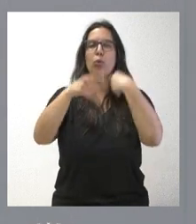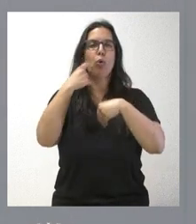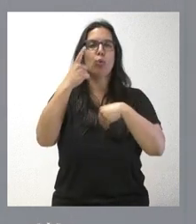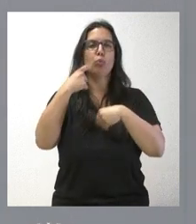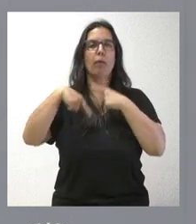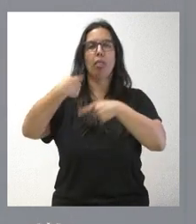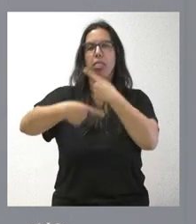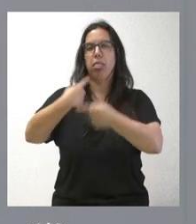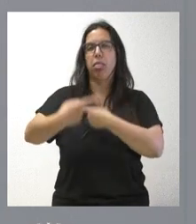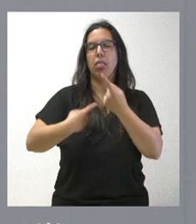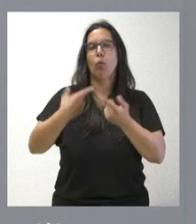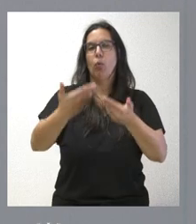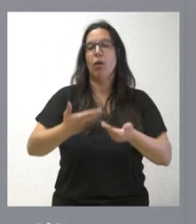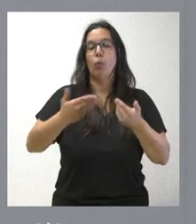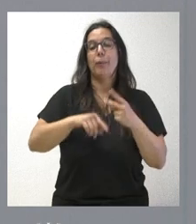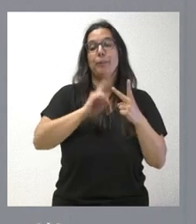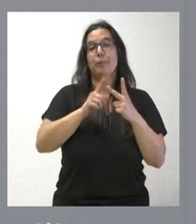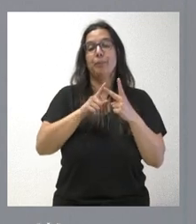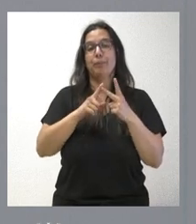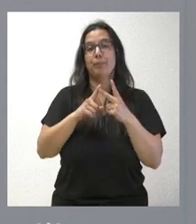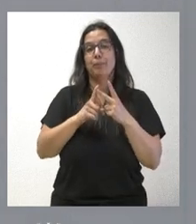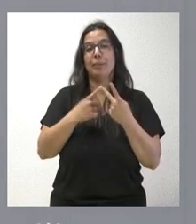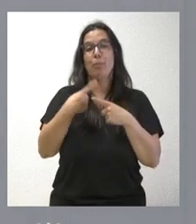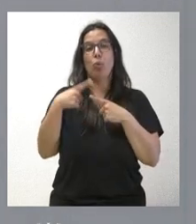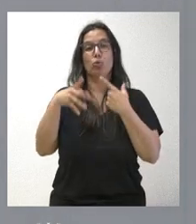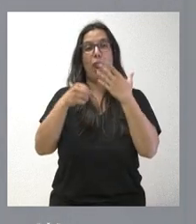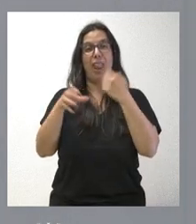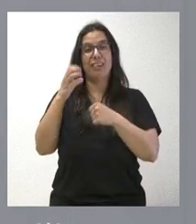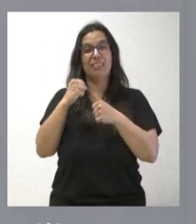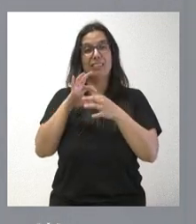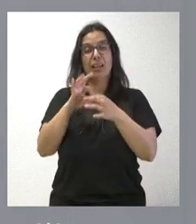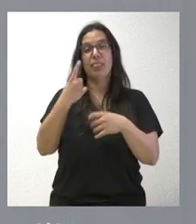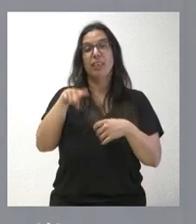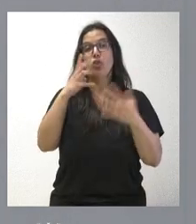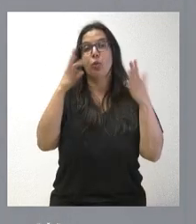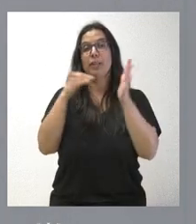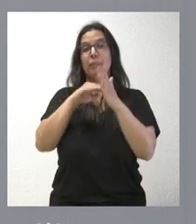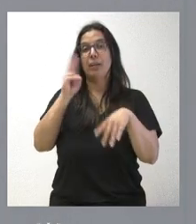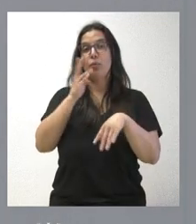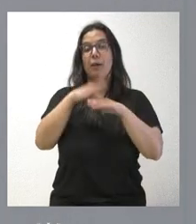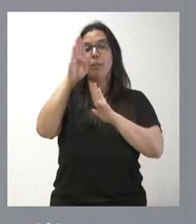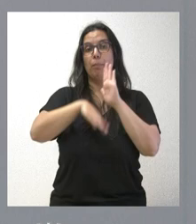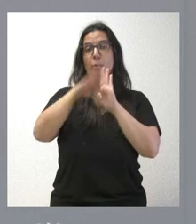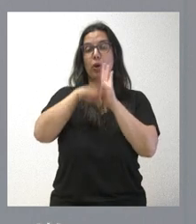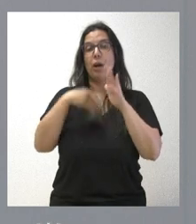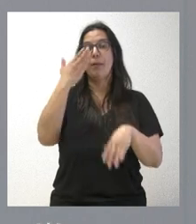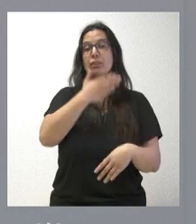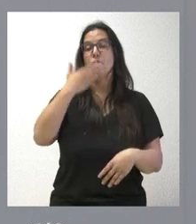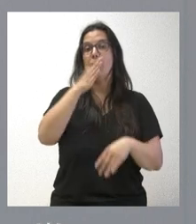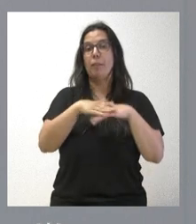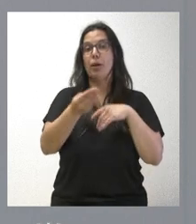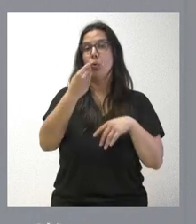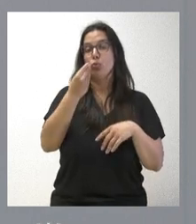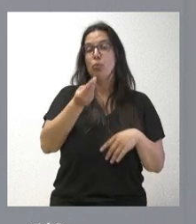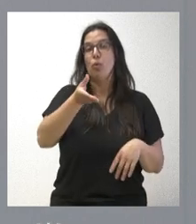cotidiano de los jóvenes. Y en el caso de los productos lácteos, 190.000 euros para el programa escolar de consumo de leche y productos lácteos. Durante